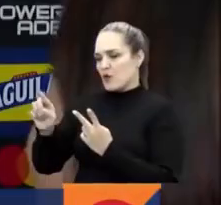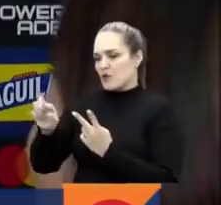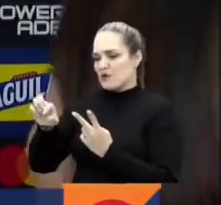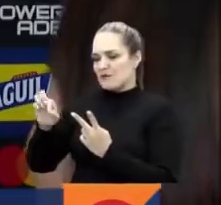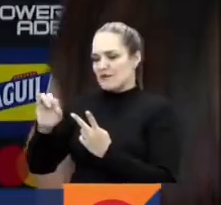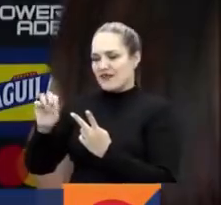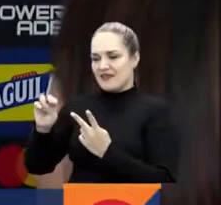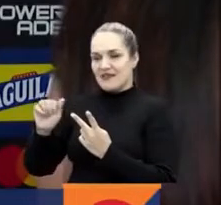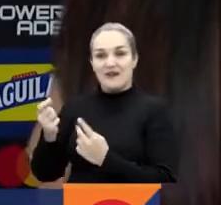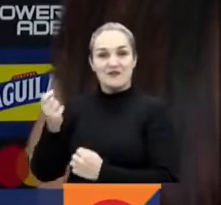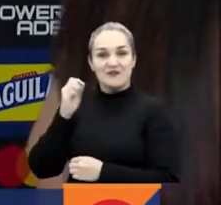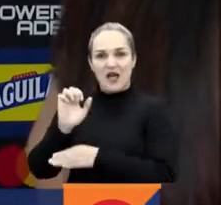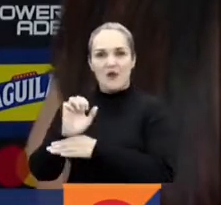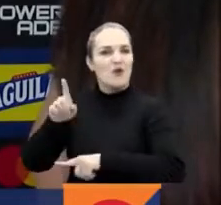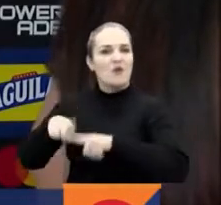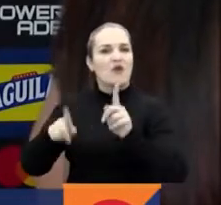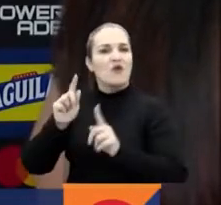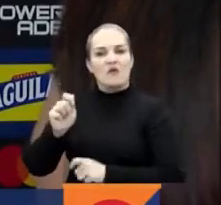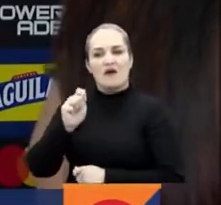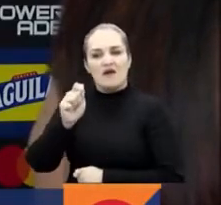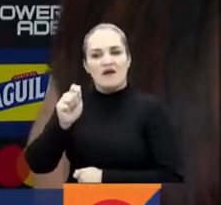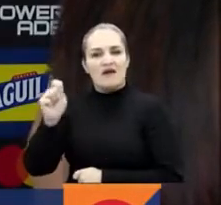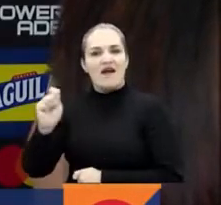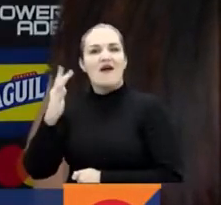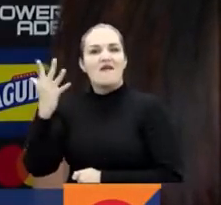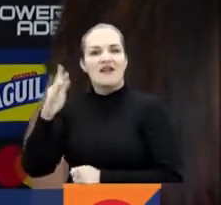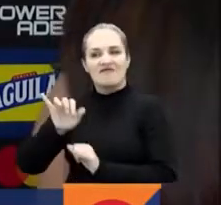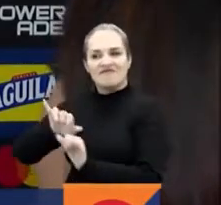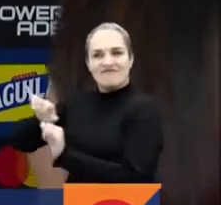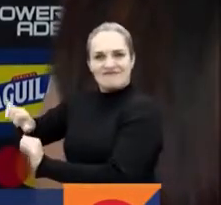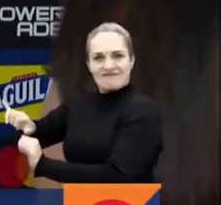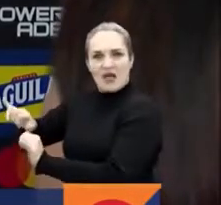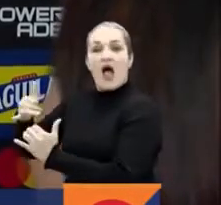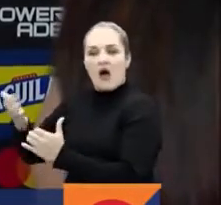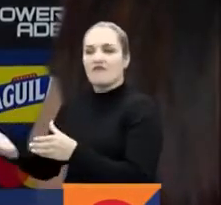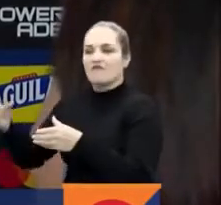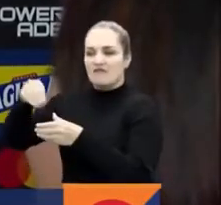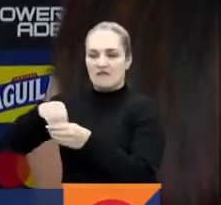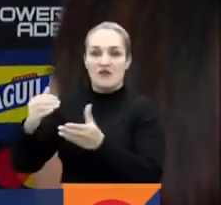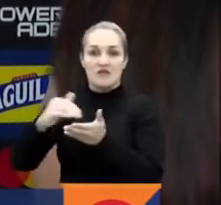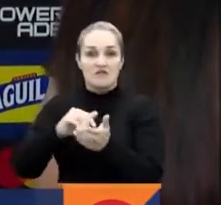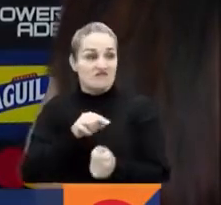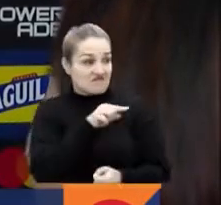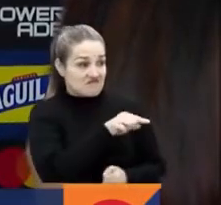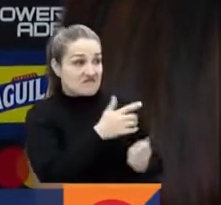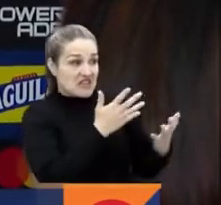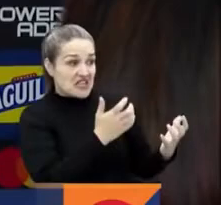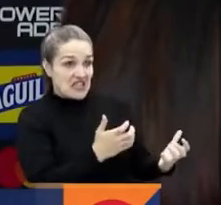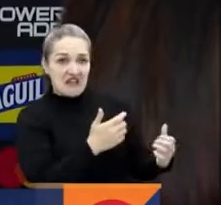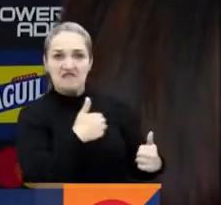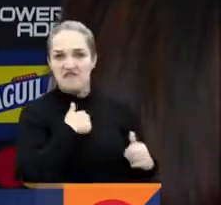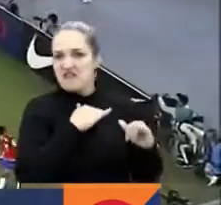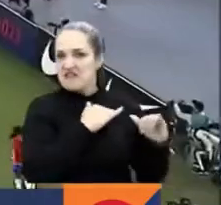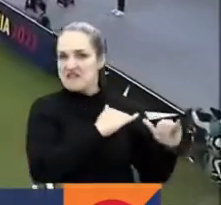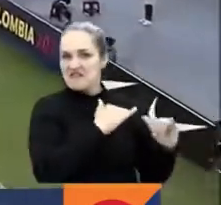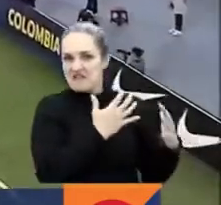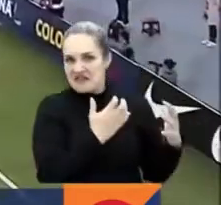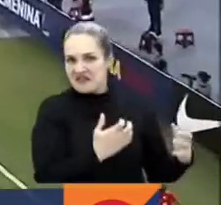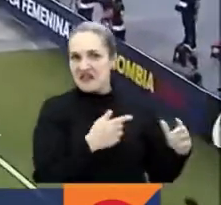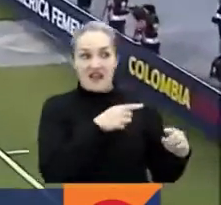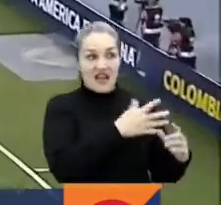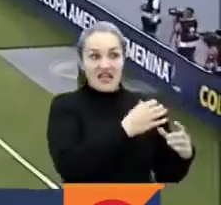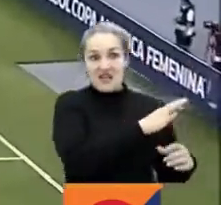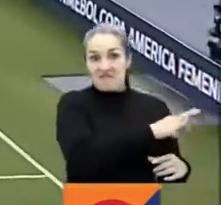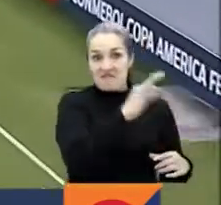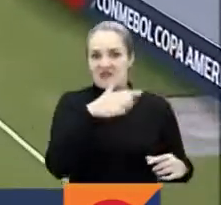amarillas. Si ellas tienen sus expectativas, nosotros tenemos las nuestras. Nosotros queremos terminar primero, ellas quieren clasificar. Chile